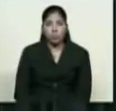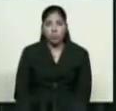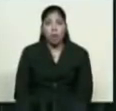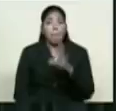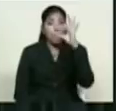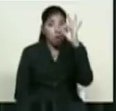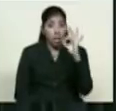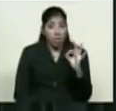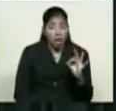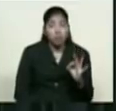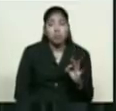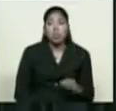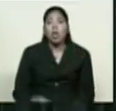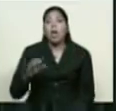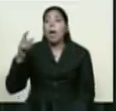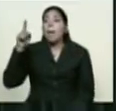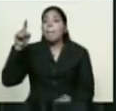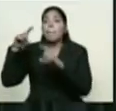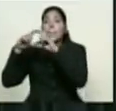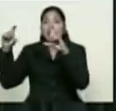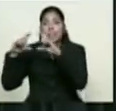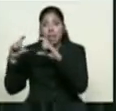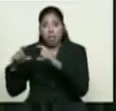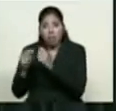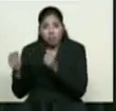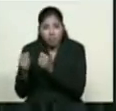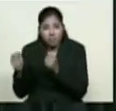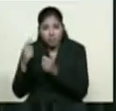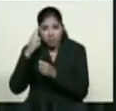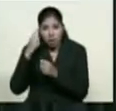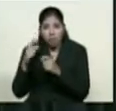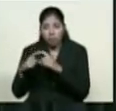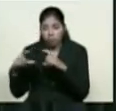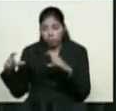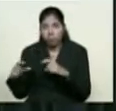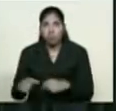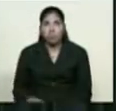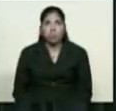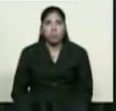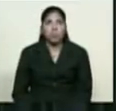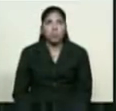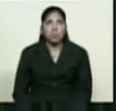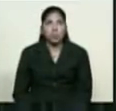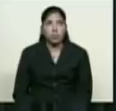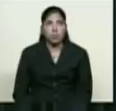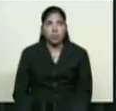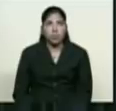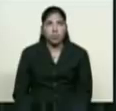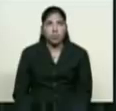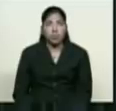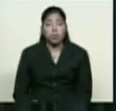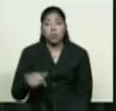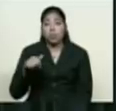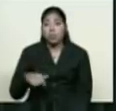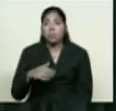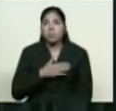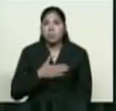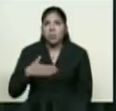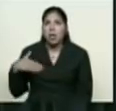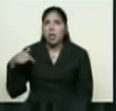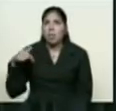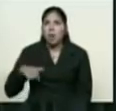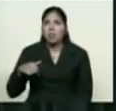económica que apunta a la concreción del objetivo histórico del Plan de la Patria, convertir a Venezuela en una